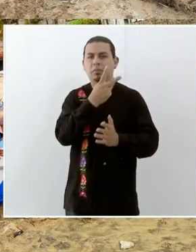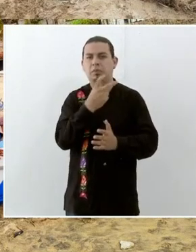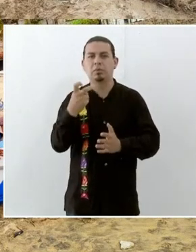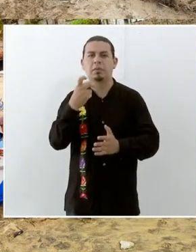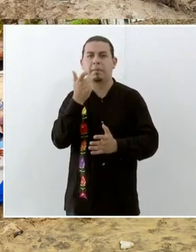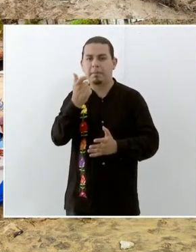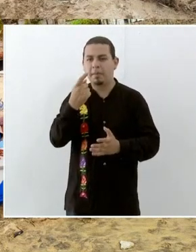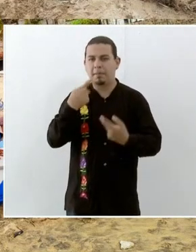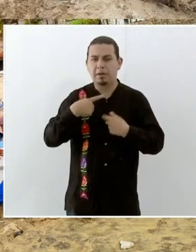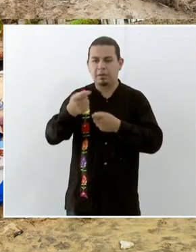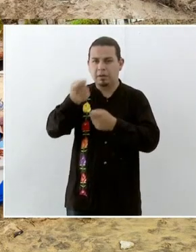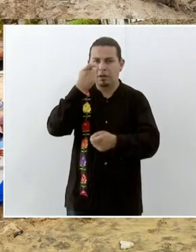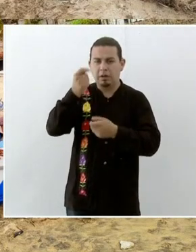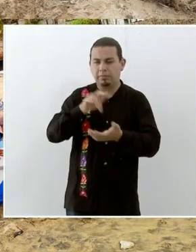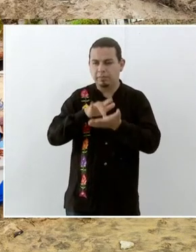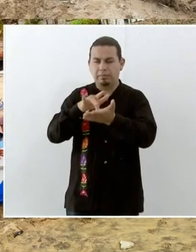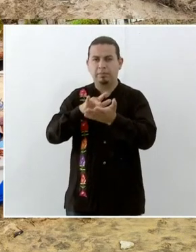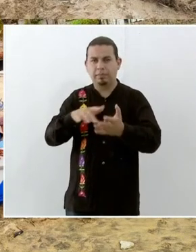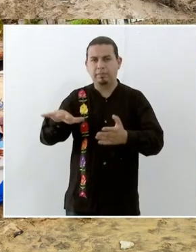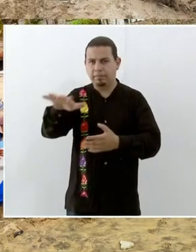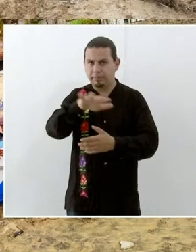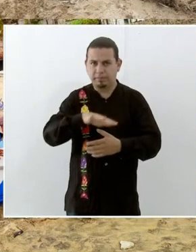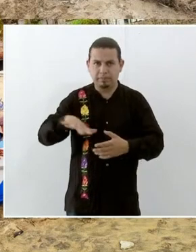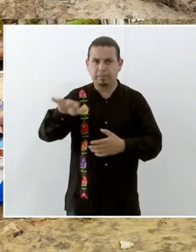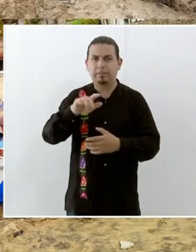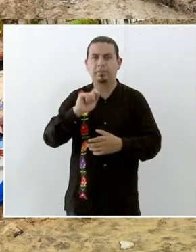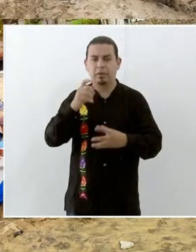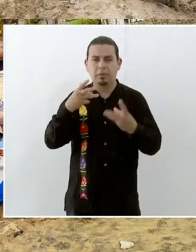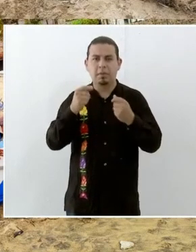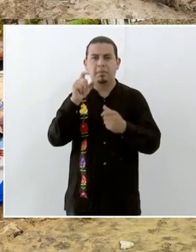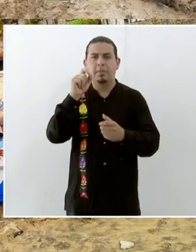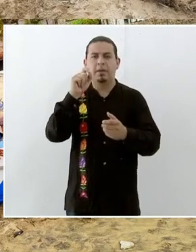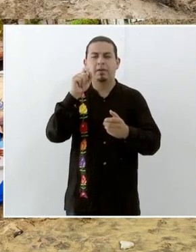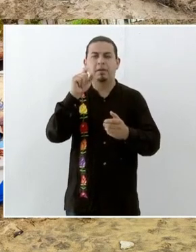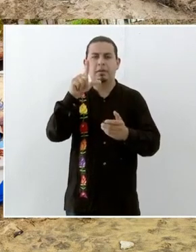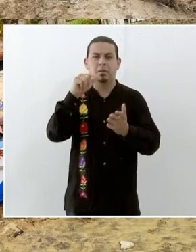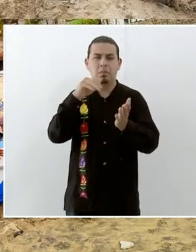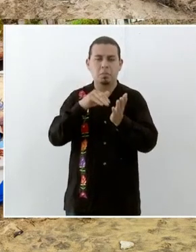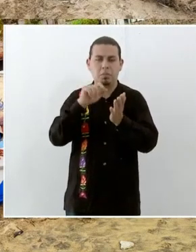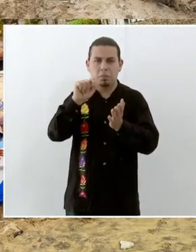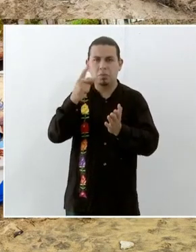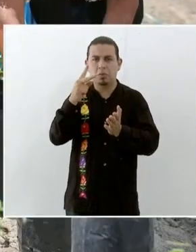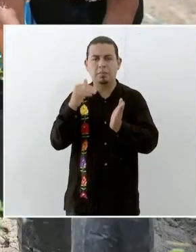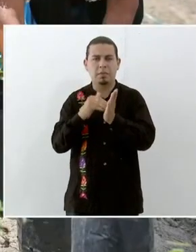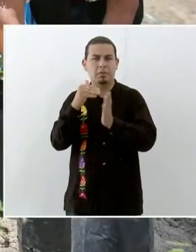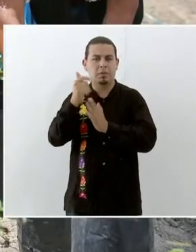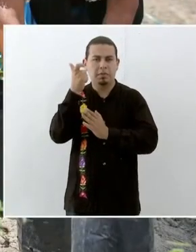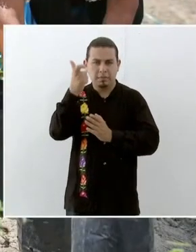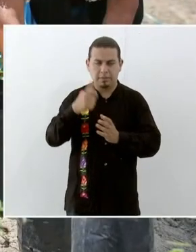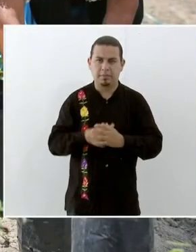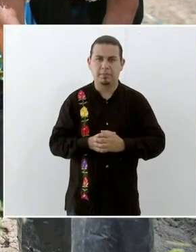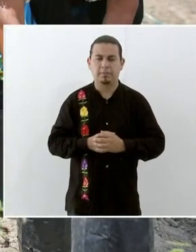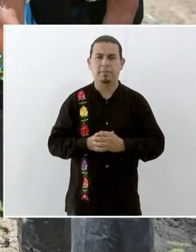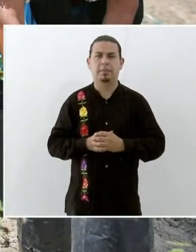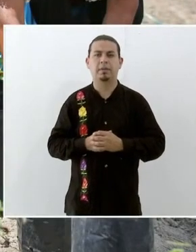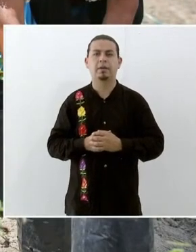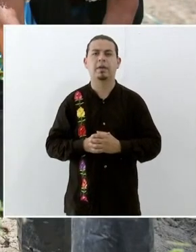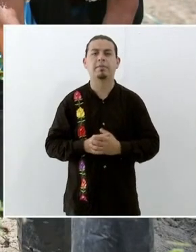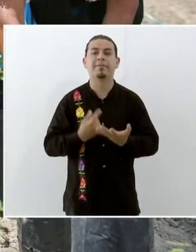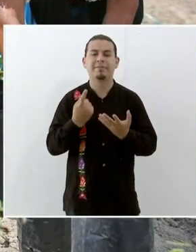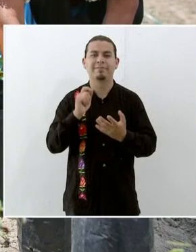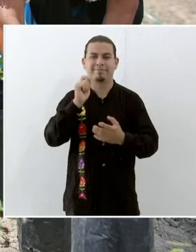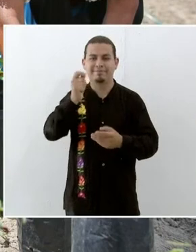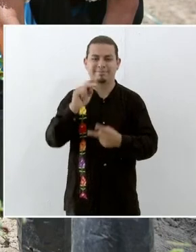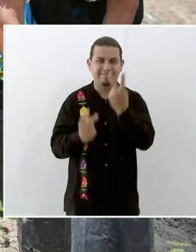pesos. La inversión social será de 7.8 millones de pesos. Adelante. En el caso de los fertilizantes,